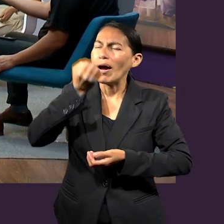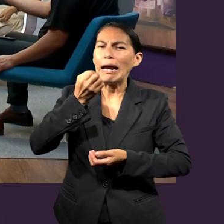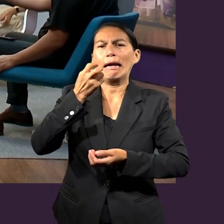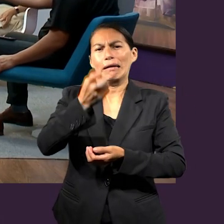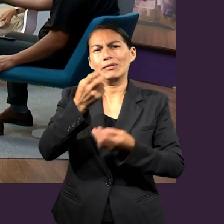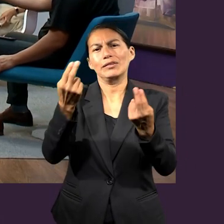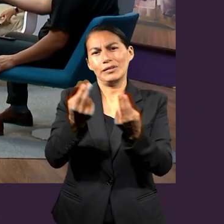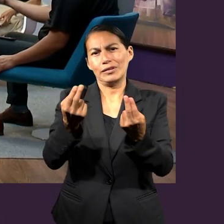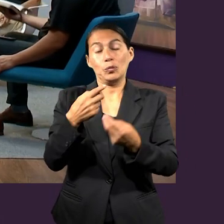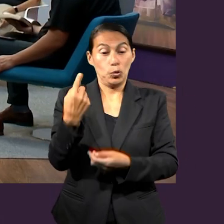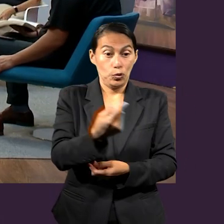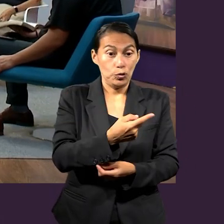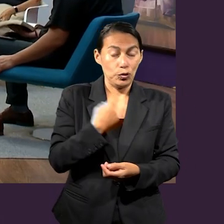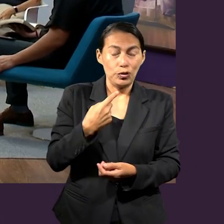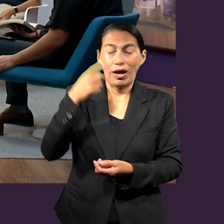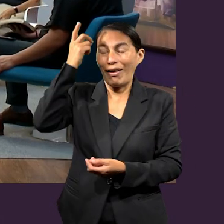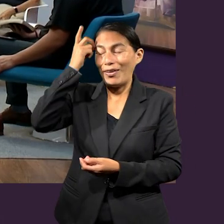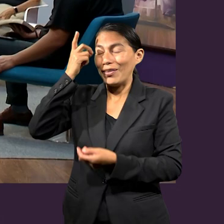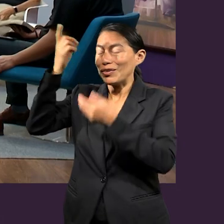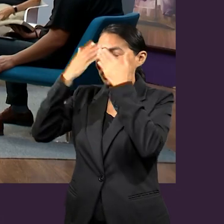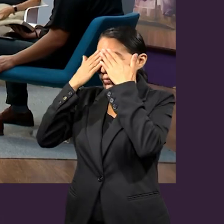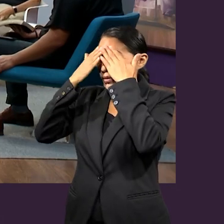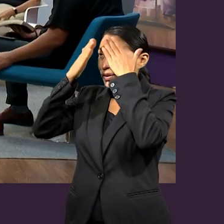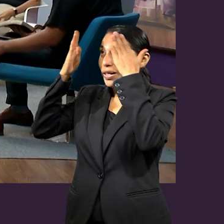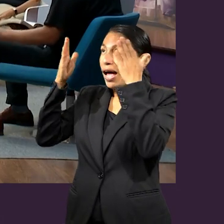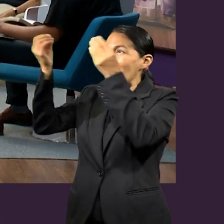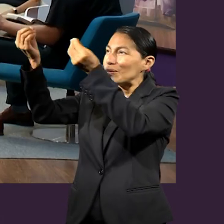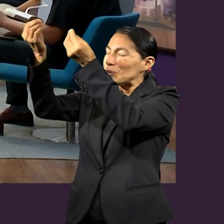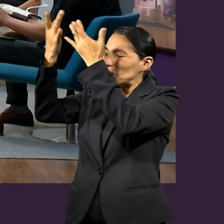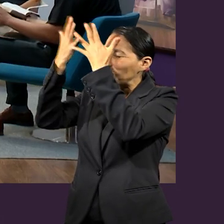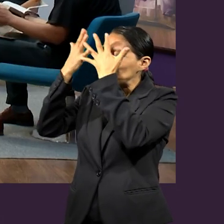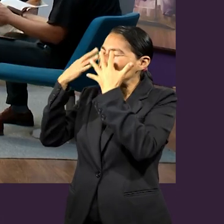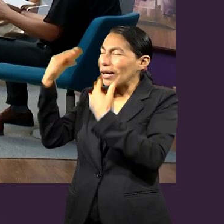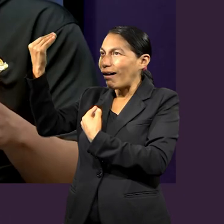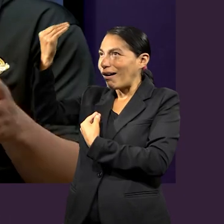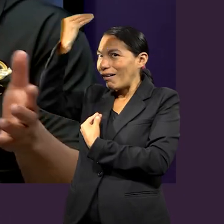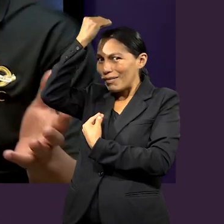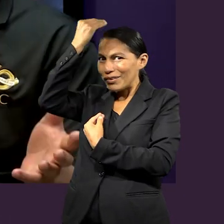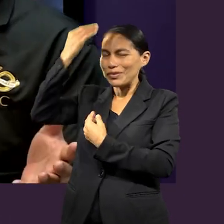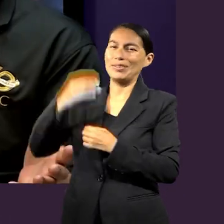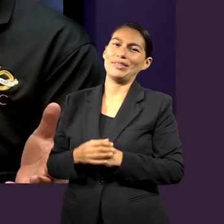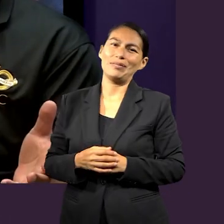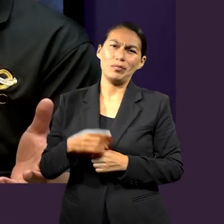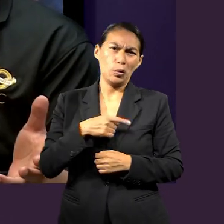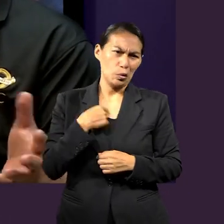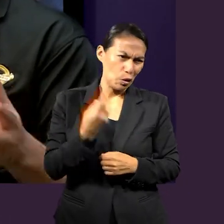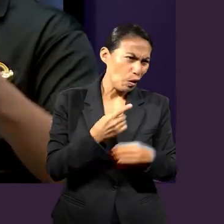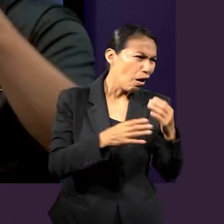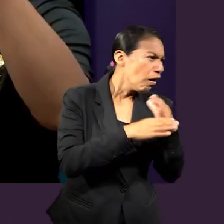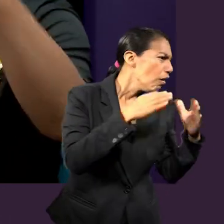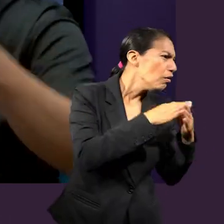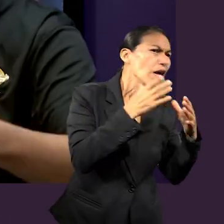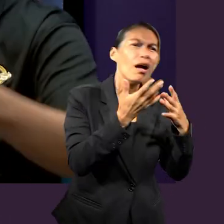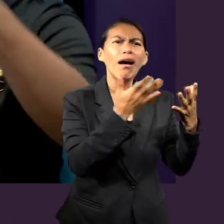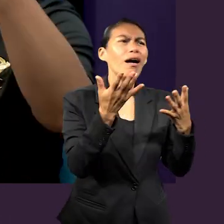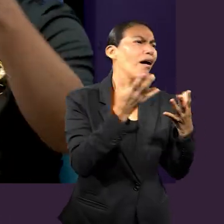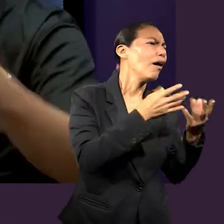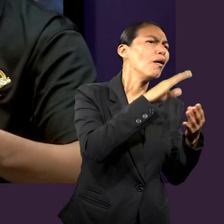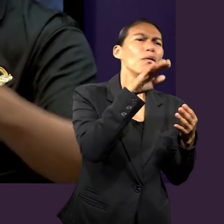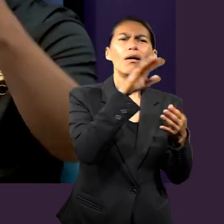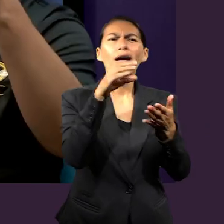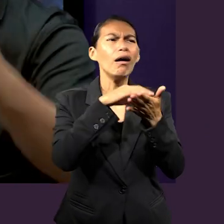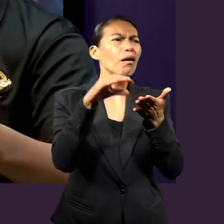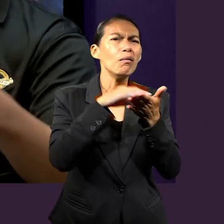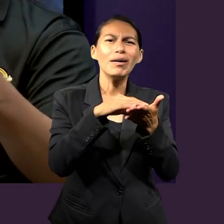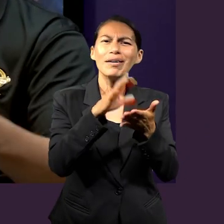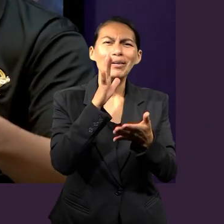esto, la oración. Por eso hablábamos hace un momento de la oración. No, no lo vamos a encontrar en cosas terrenales. Es solamente con esta